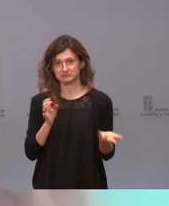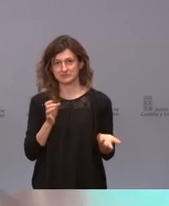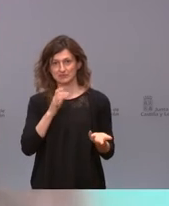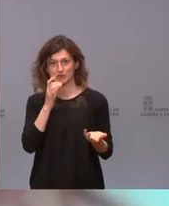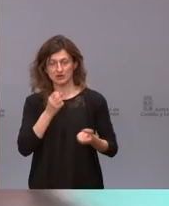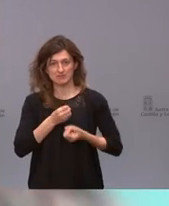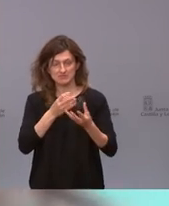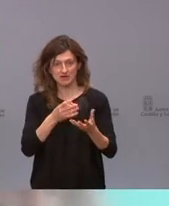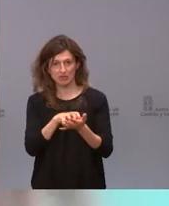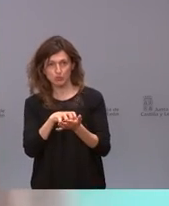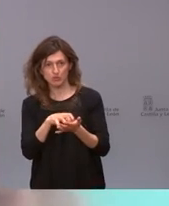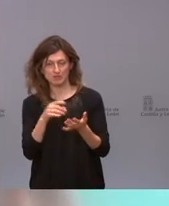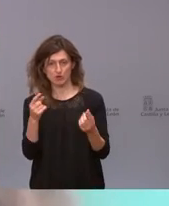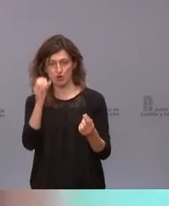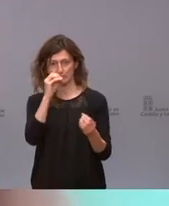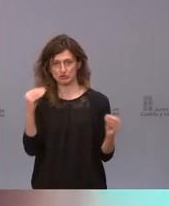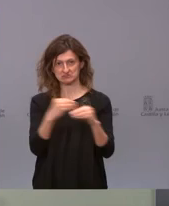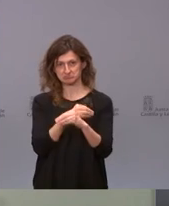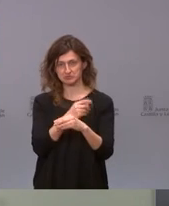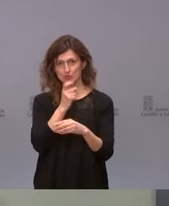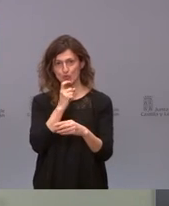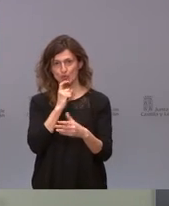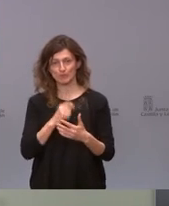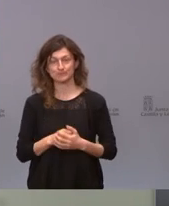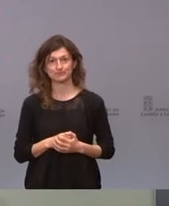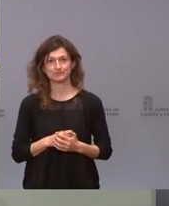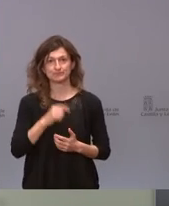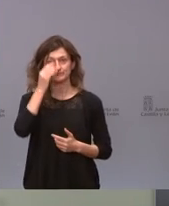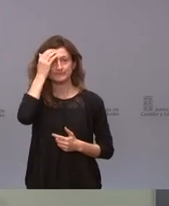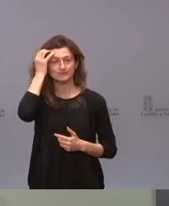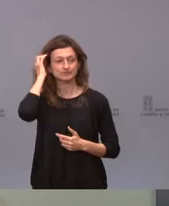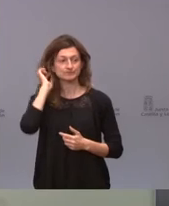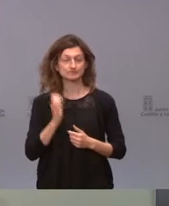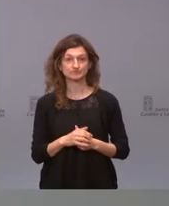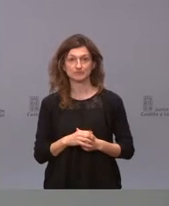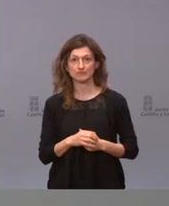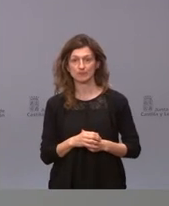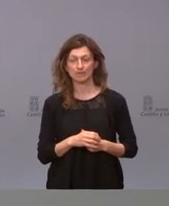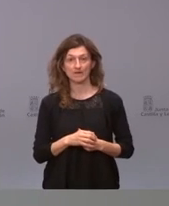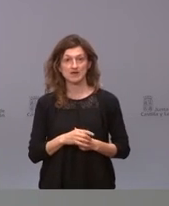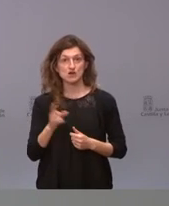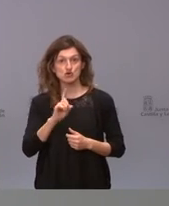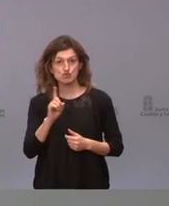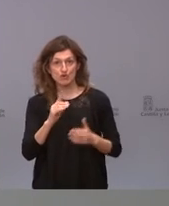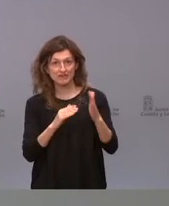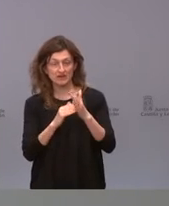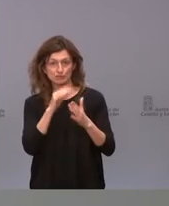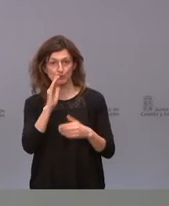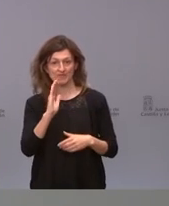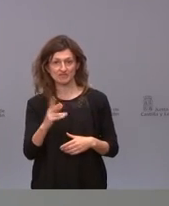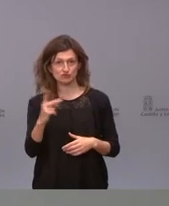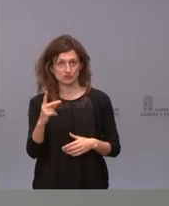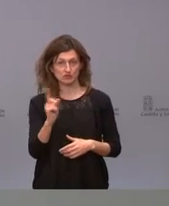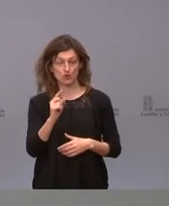mensajes que pueden parecer contradictorios gracias cancelamos en un día no por los efectos secundarios de la vacuna se